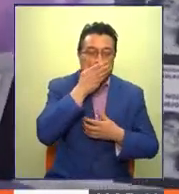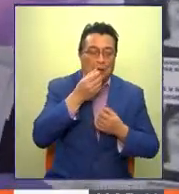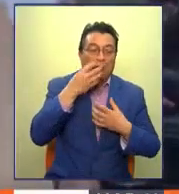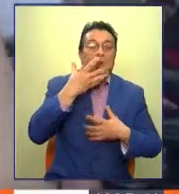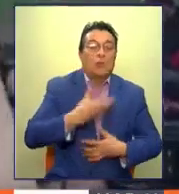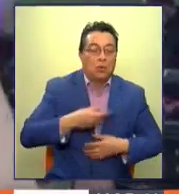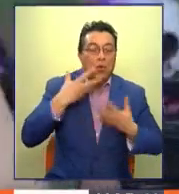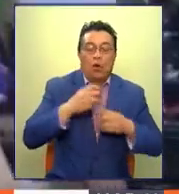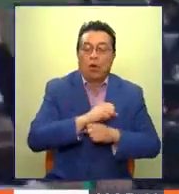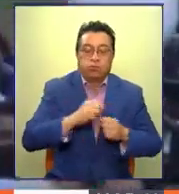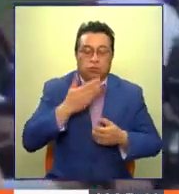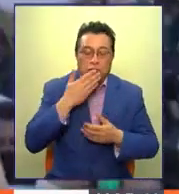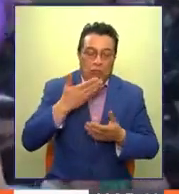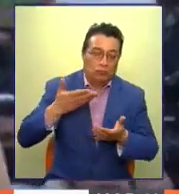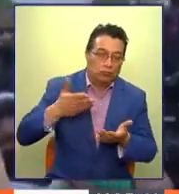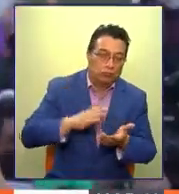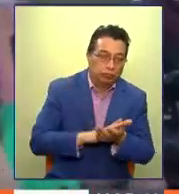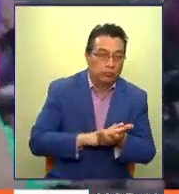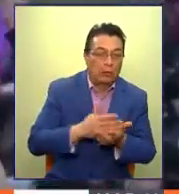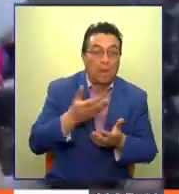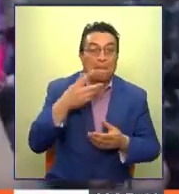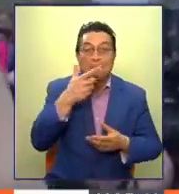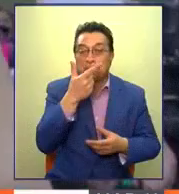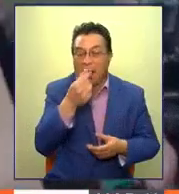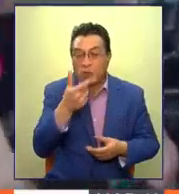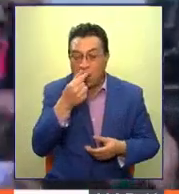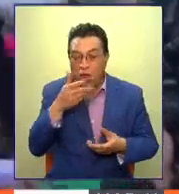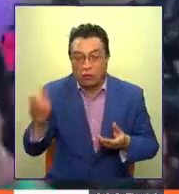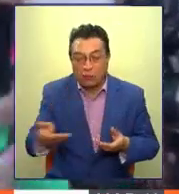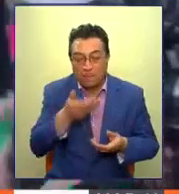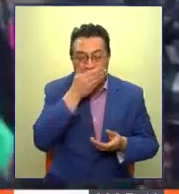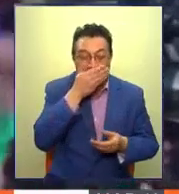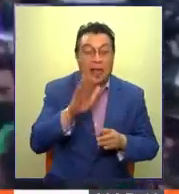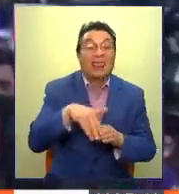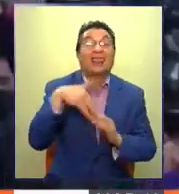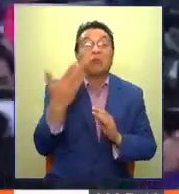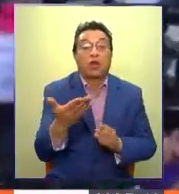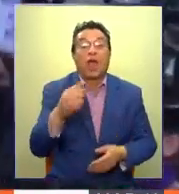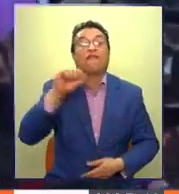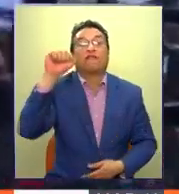respiratorios. Un pañuelo en su boca. Luego fue violada.